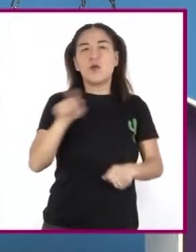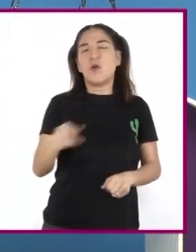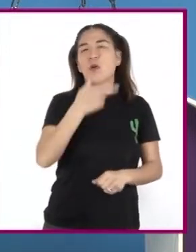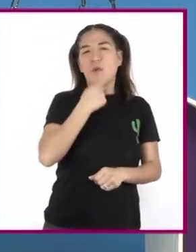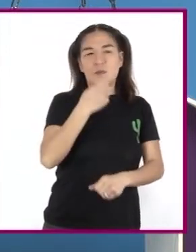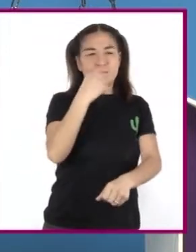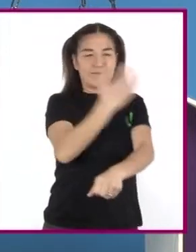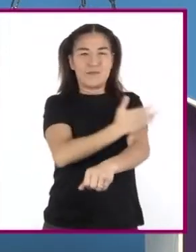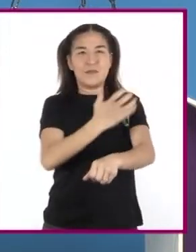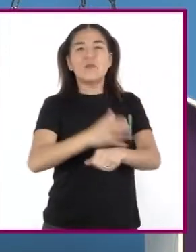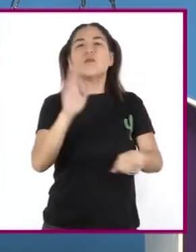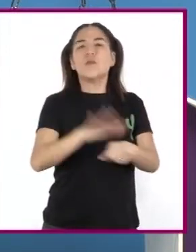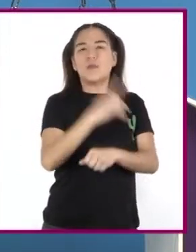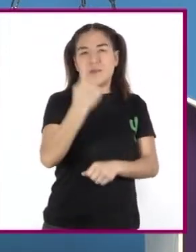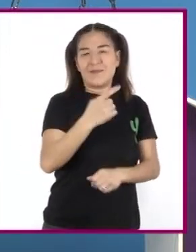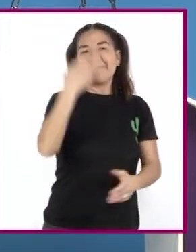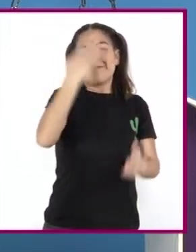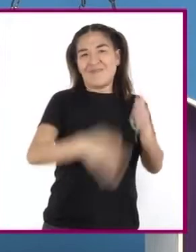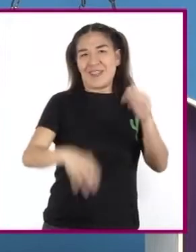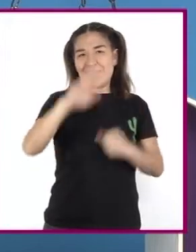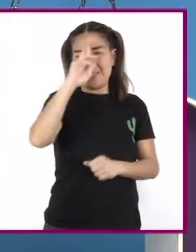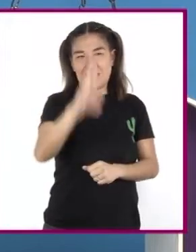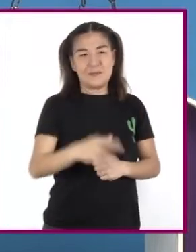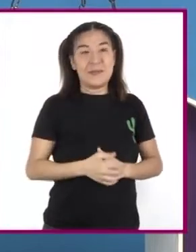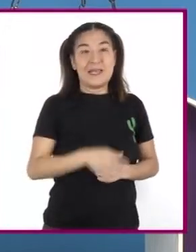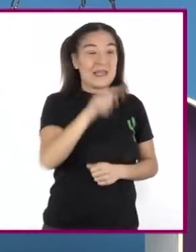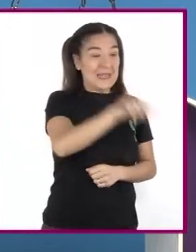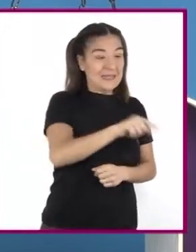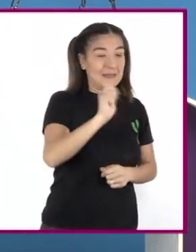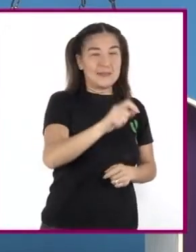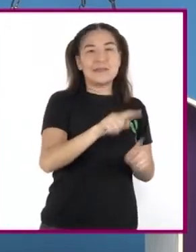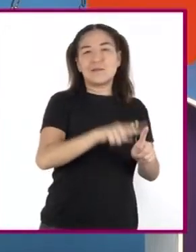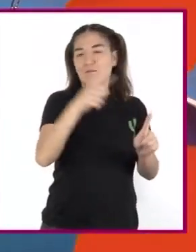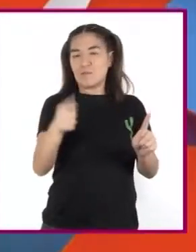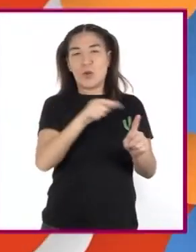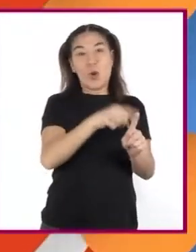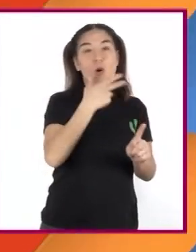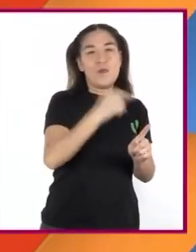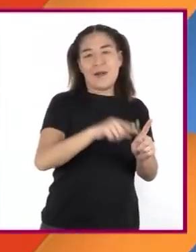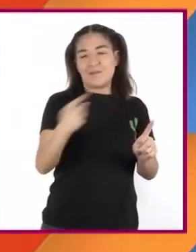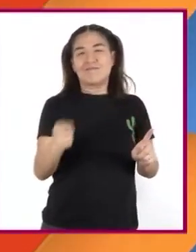Por la falta De respeto De uno de ellos Hacia la otra